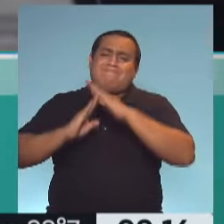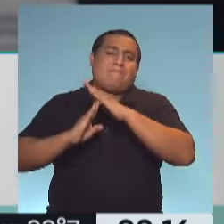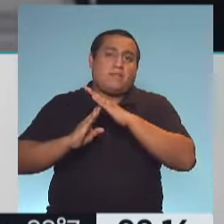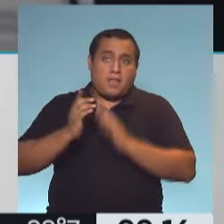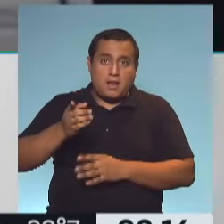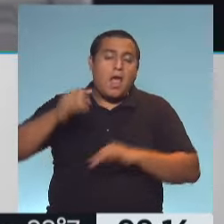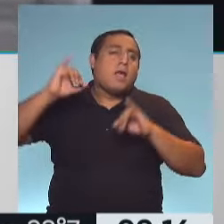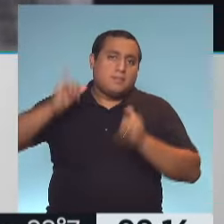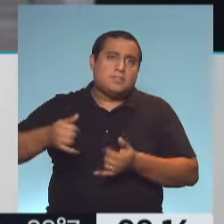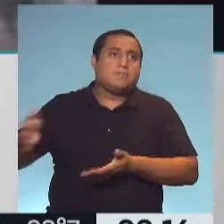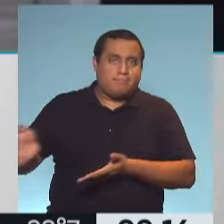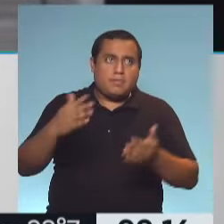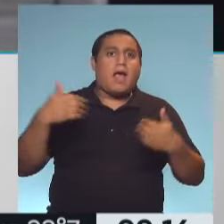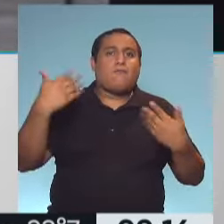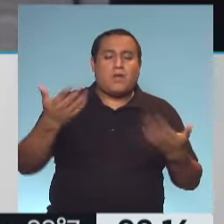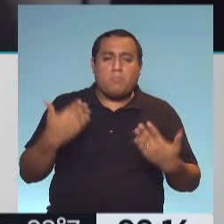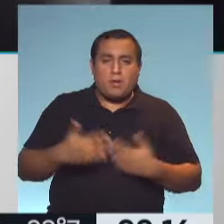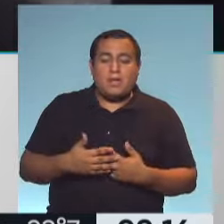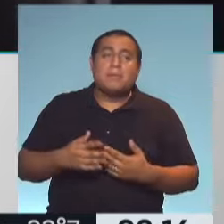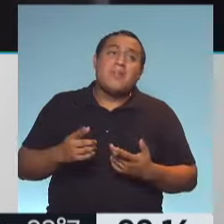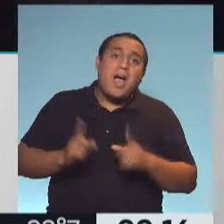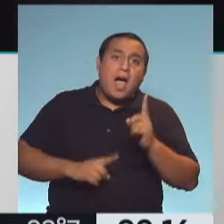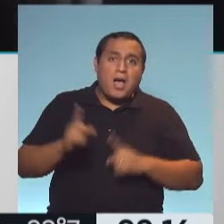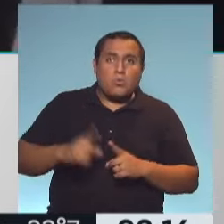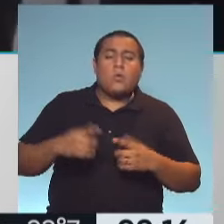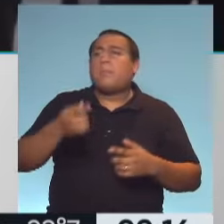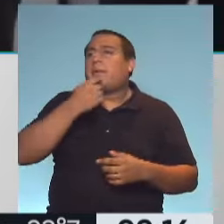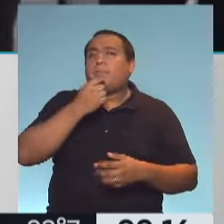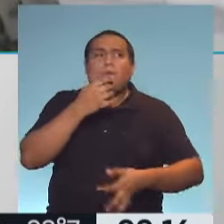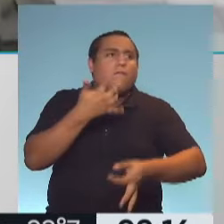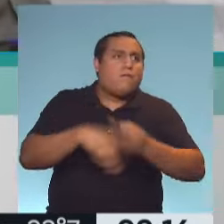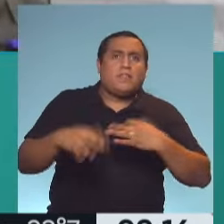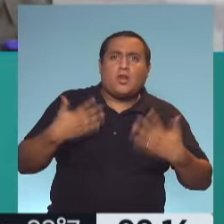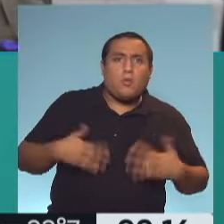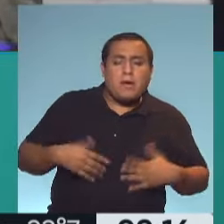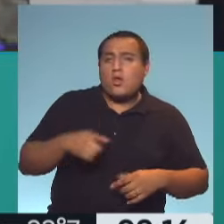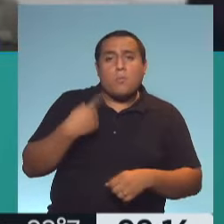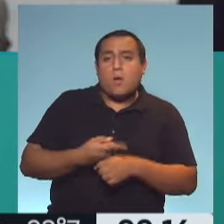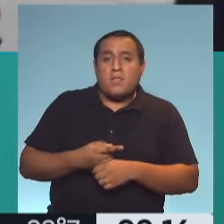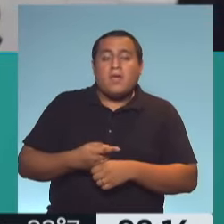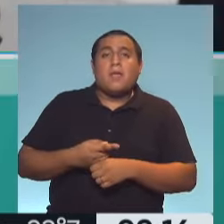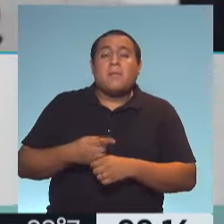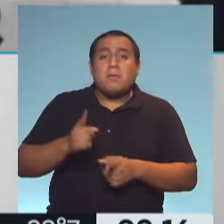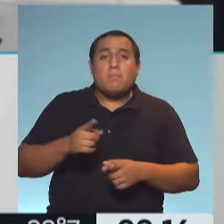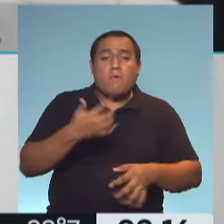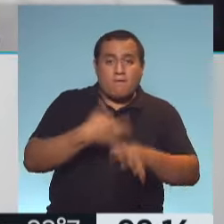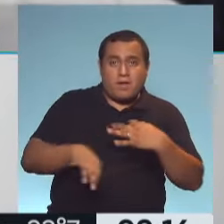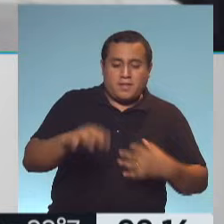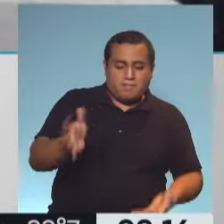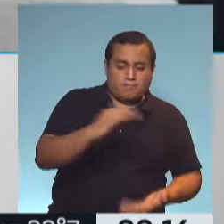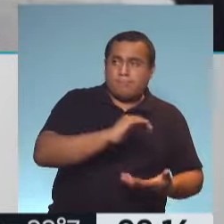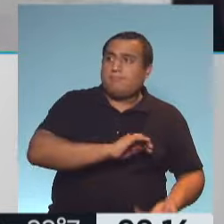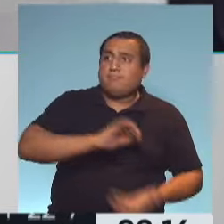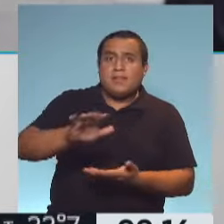esto de una otra forma perjudica también a los emprendimientos porque, por ejemplo, ya no se puede vender ropa por delivery, que eso está descartado porque no es un